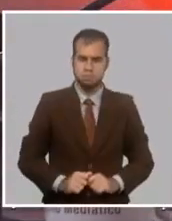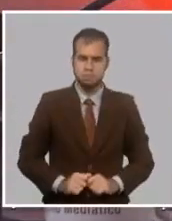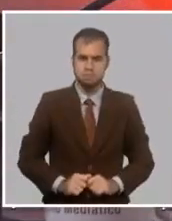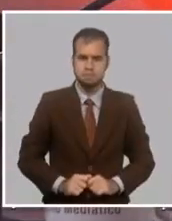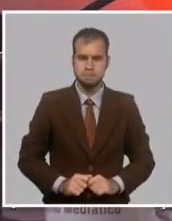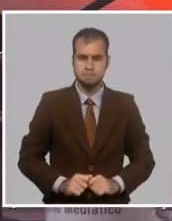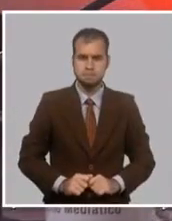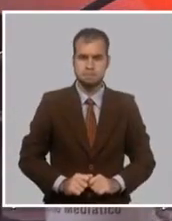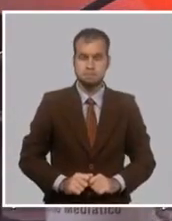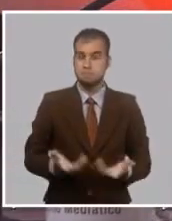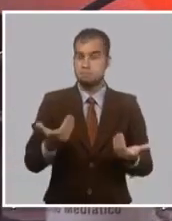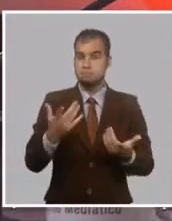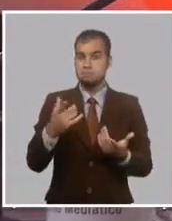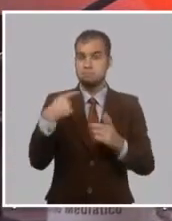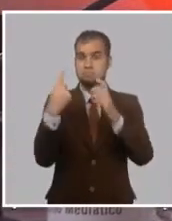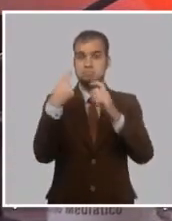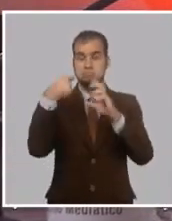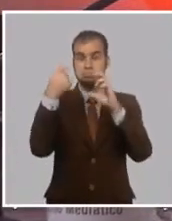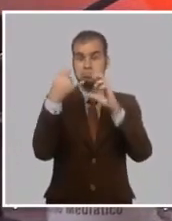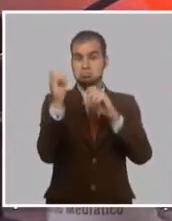No sé qué pasa con el material.